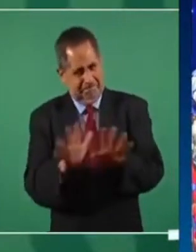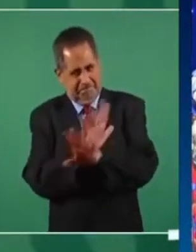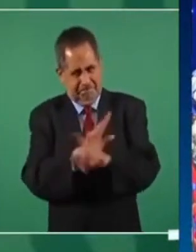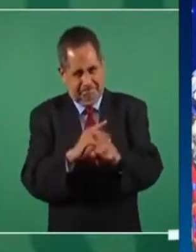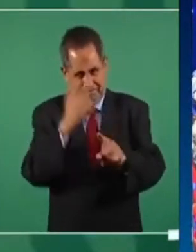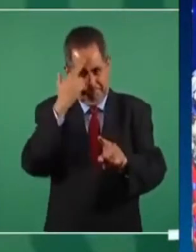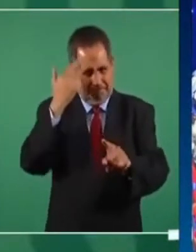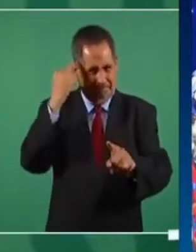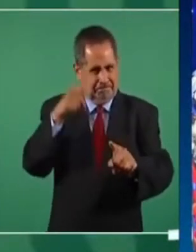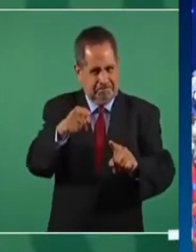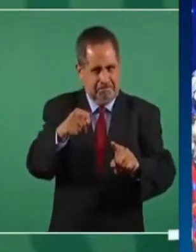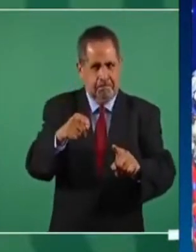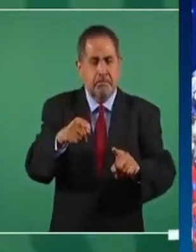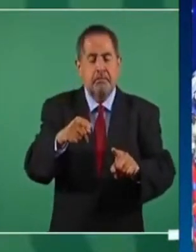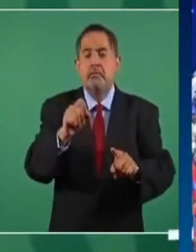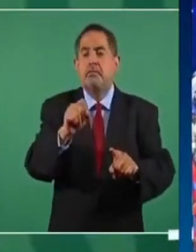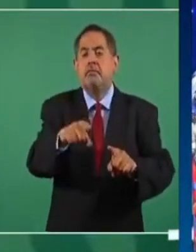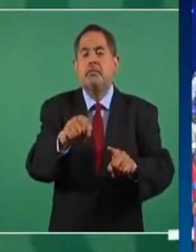que este